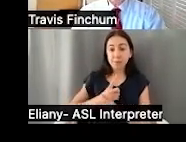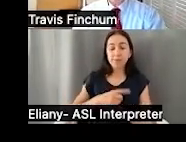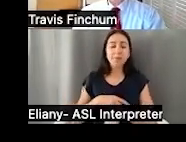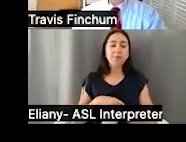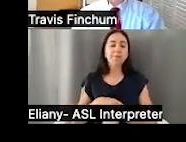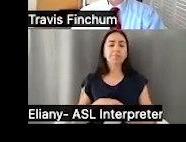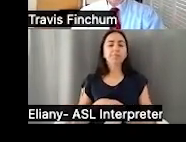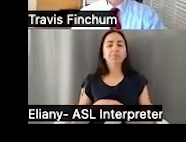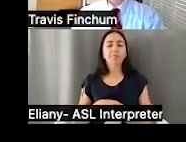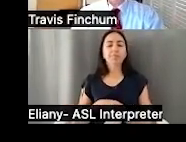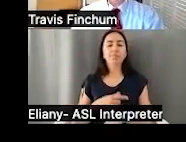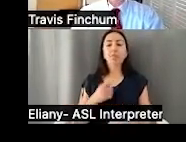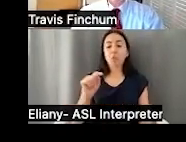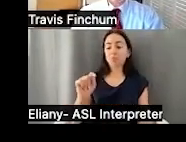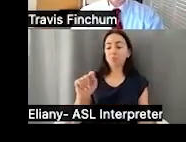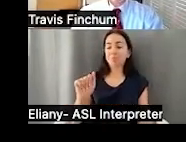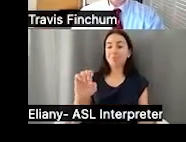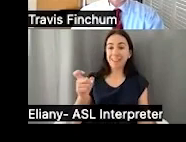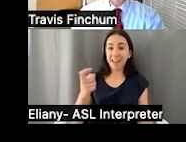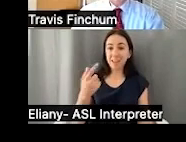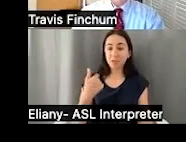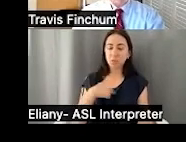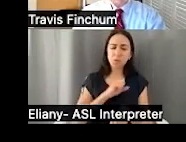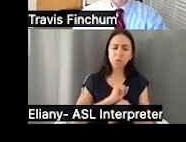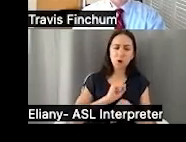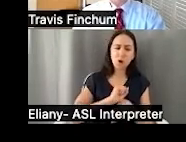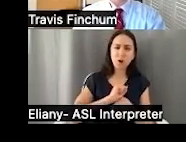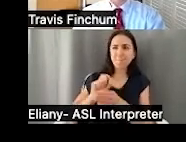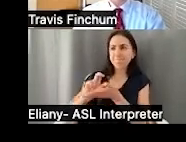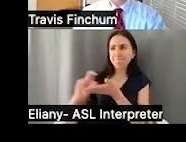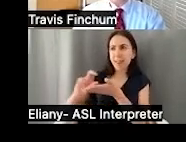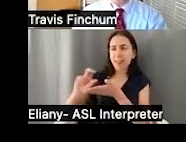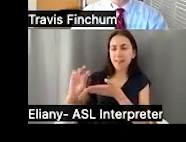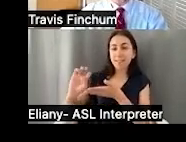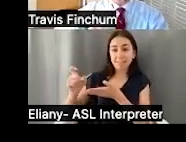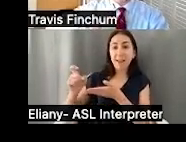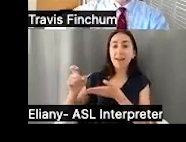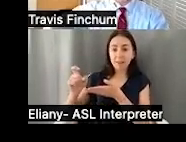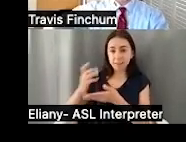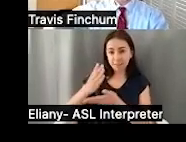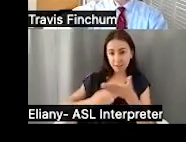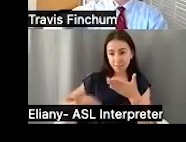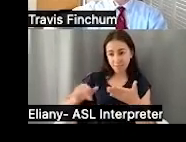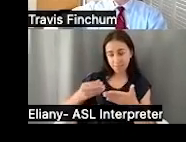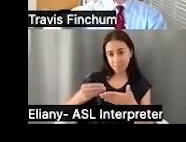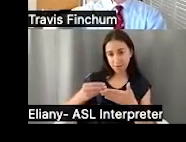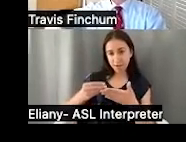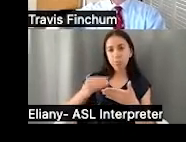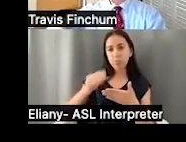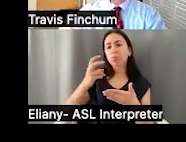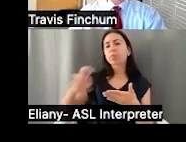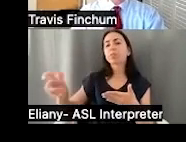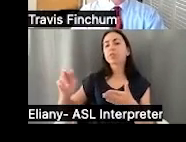dinero en el sistema. Eso sucede cuando pagamos nuestros impuestos, cuando trabajamos. Alguna parte del dinero que